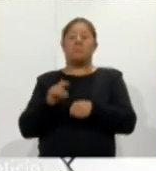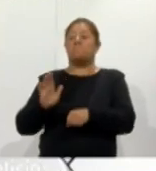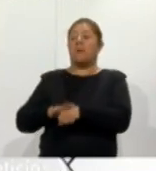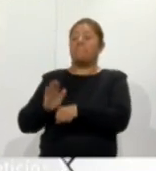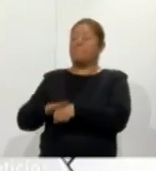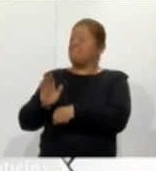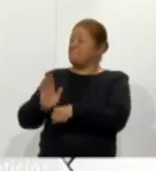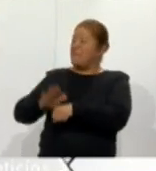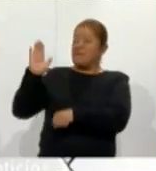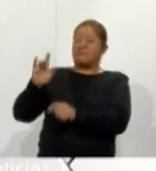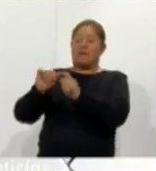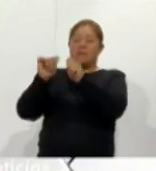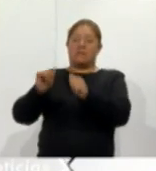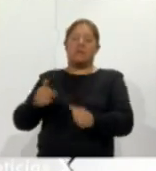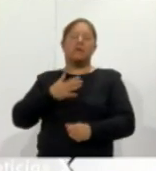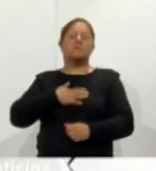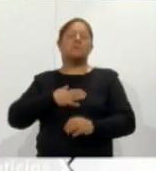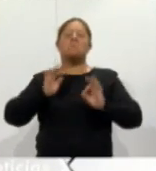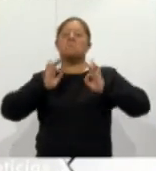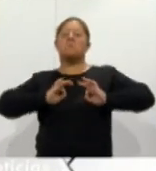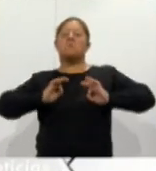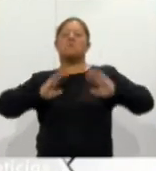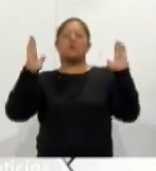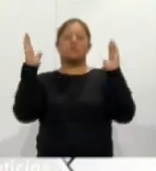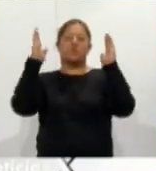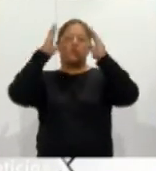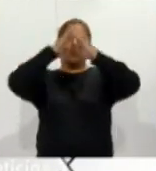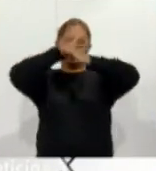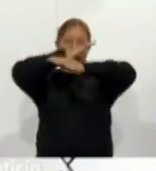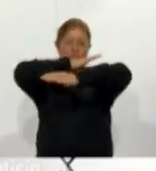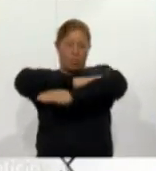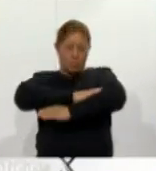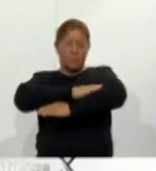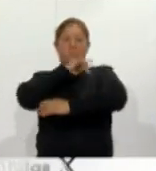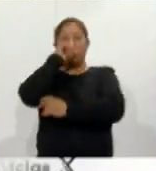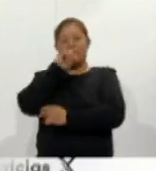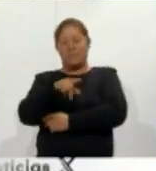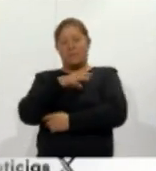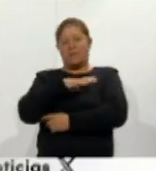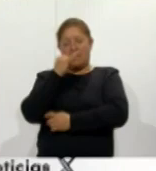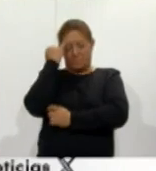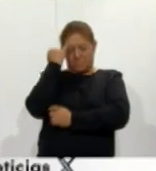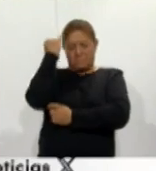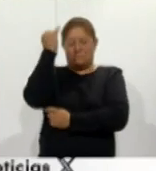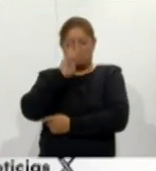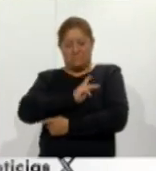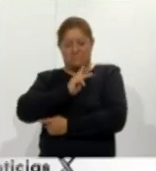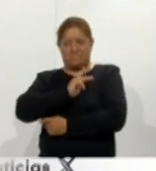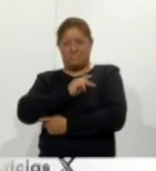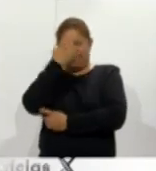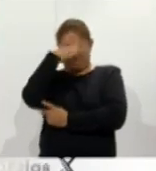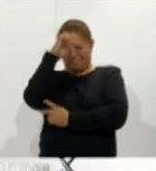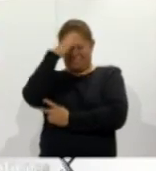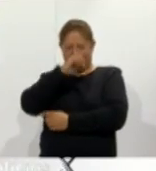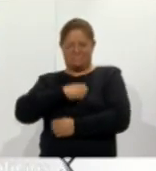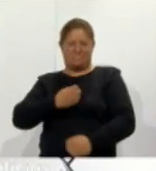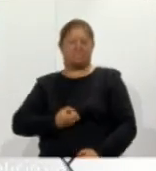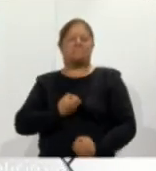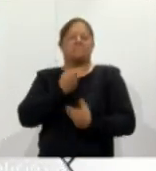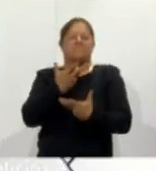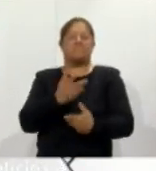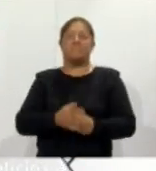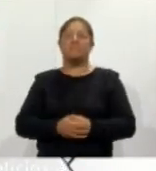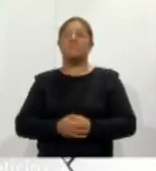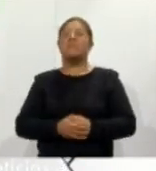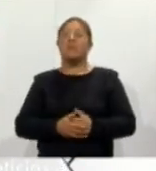entonces a mí me relaja mucho y también hace que saque la parte creativa y experimental El